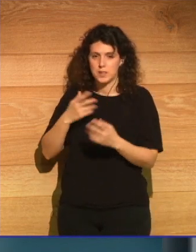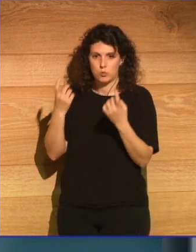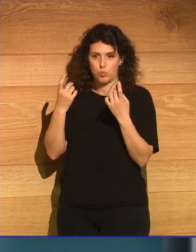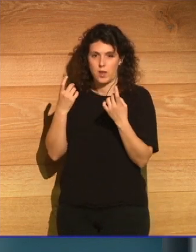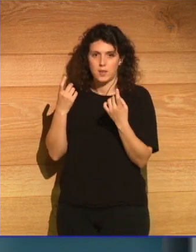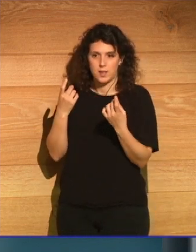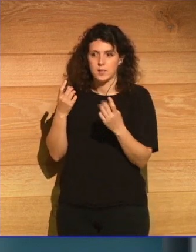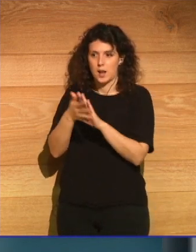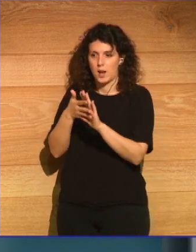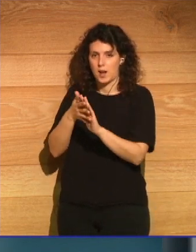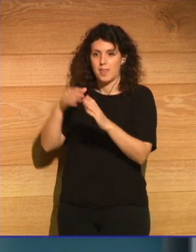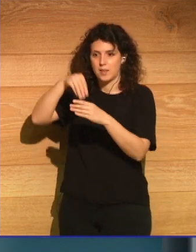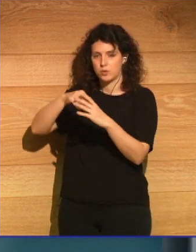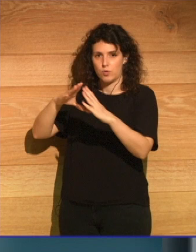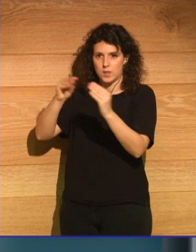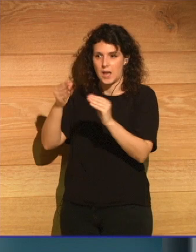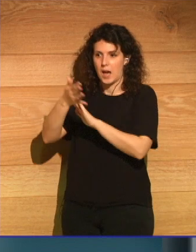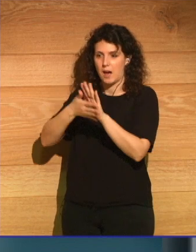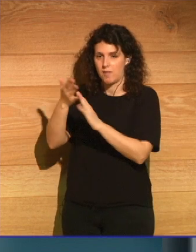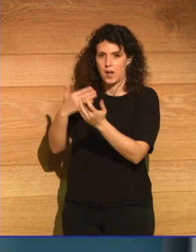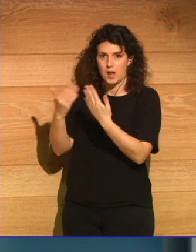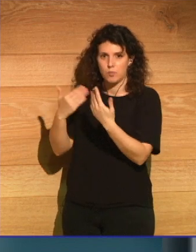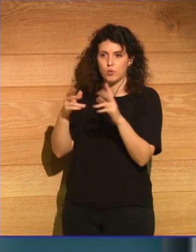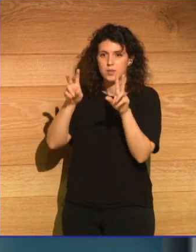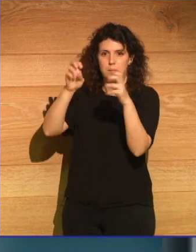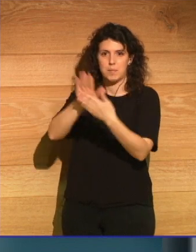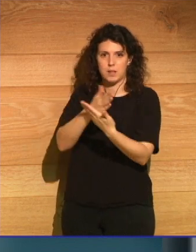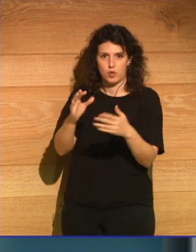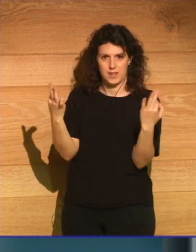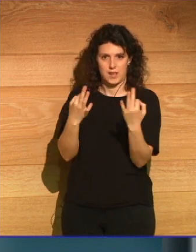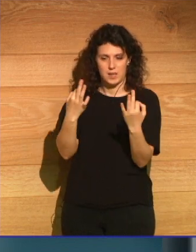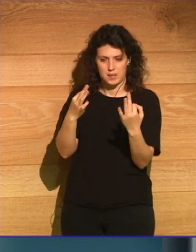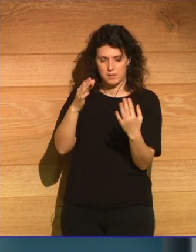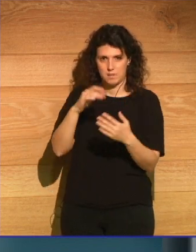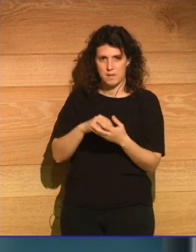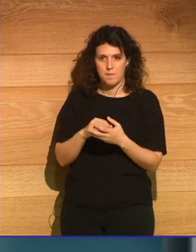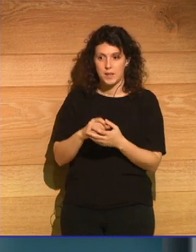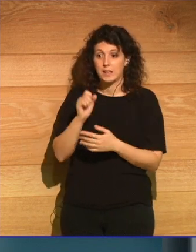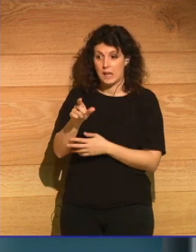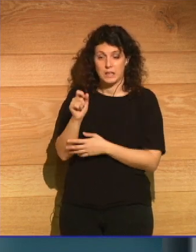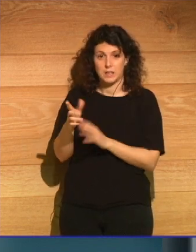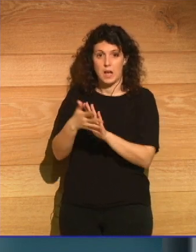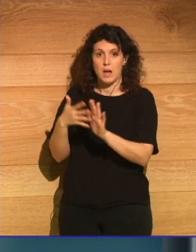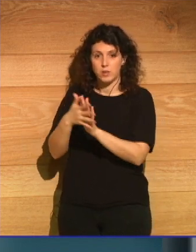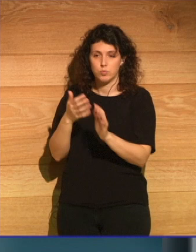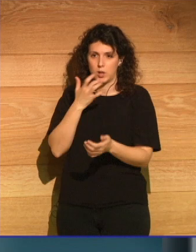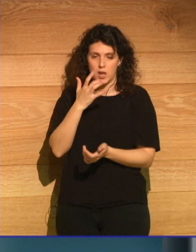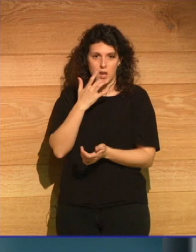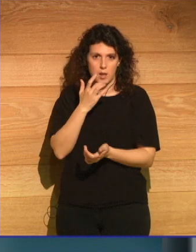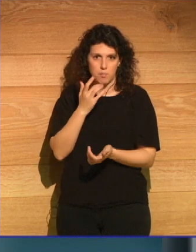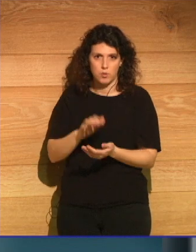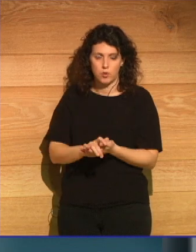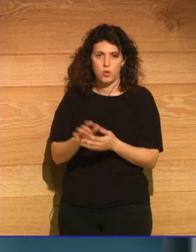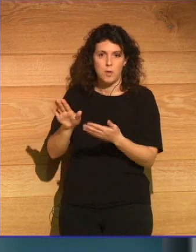universidad y hablamos sobre lo que es una metáfora fundamentalmente, hablamos a menudo sobre cómo la